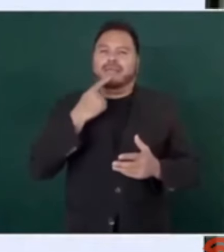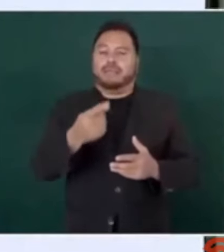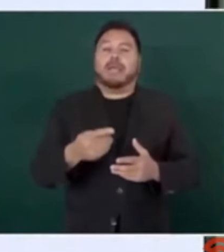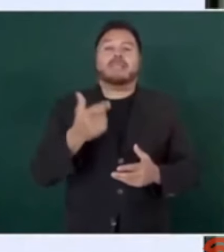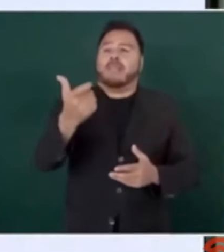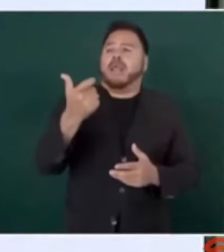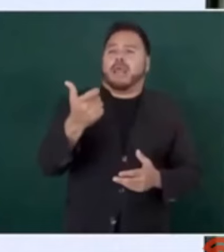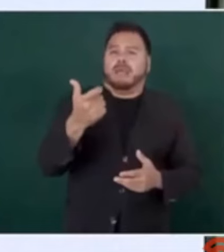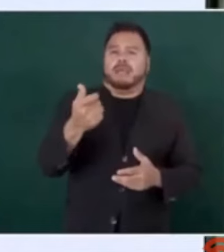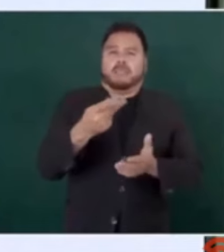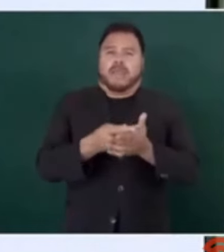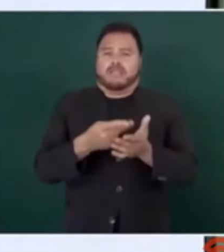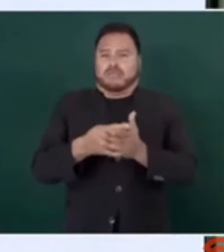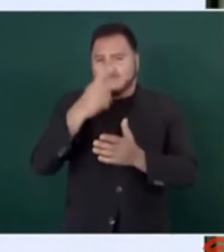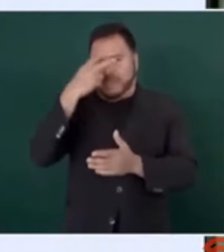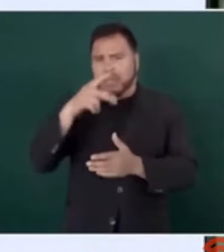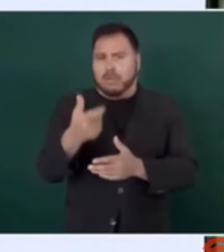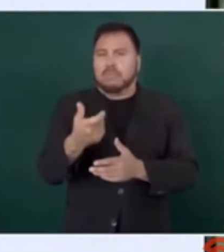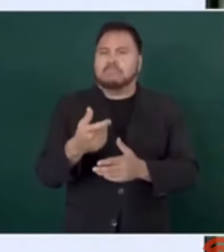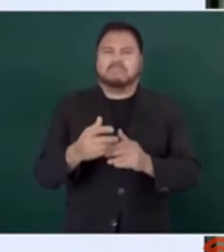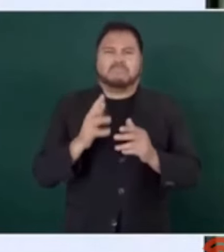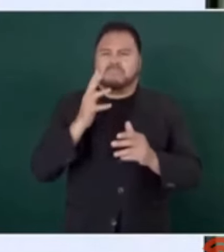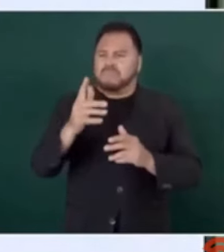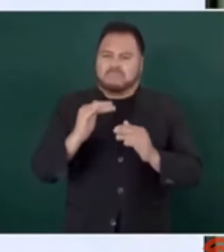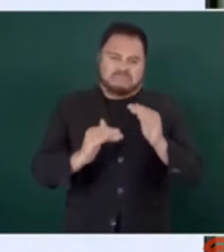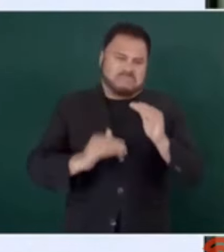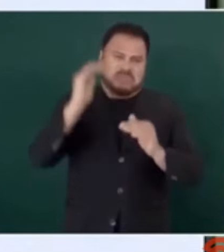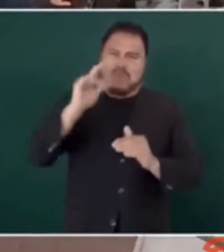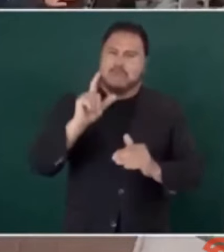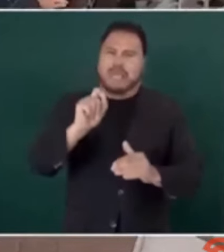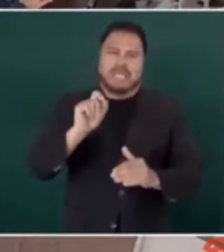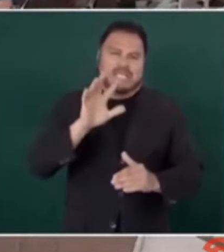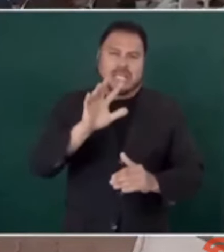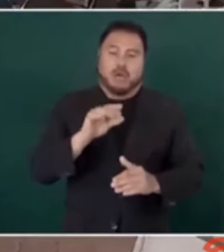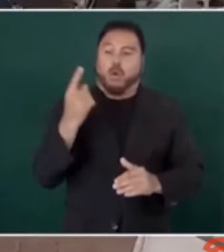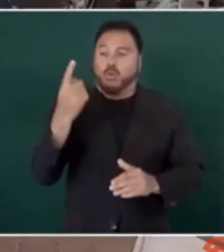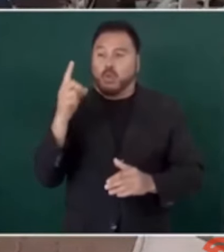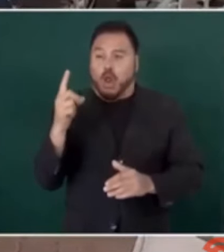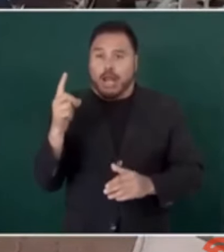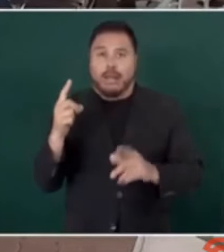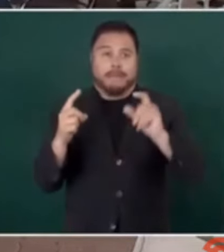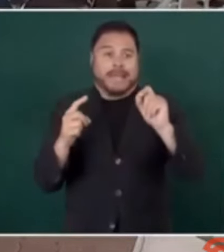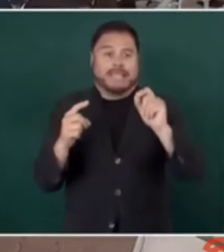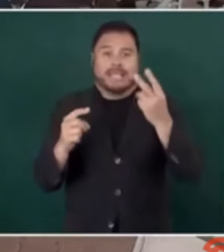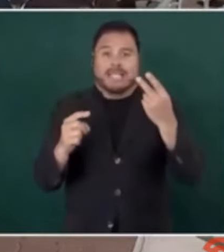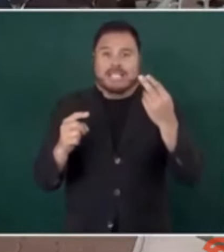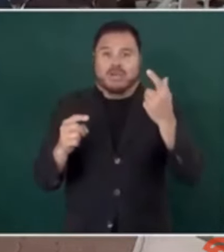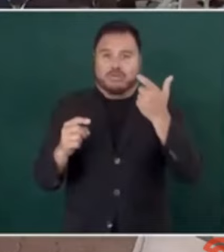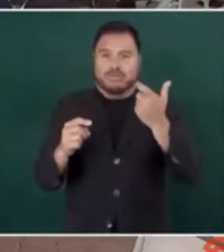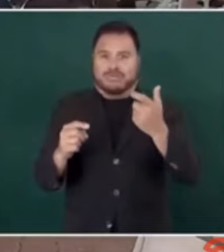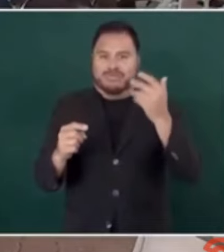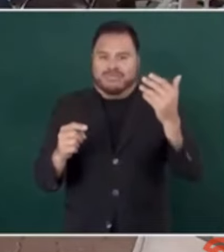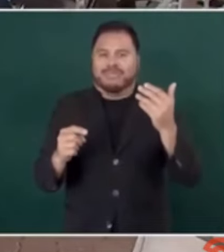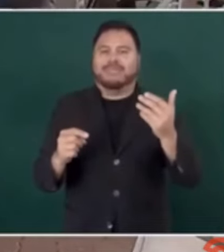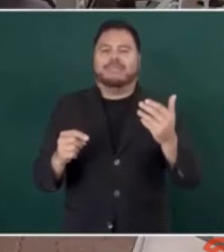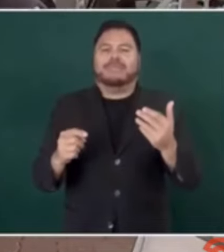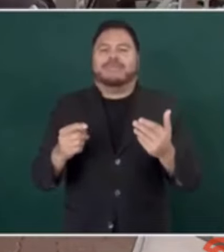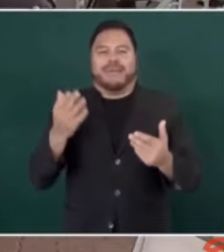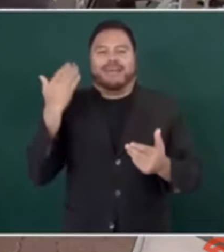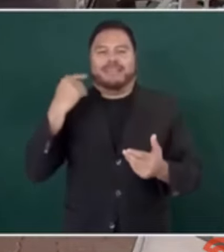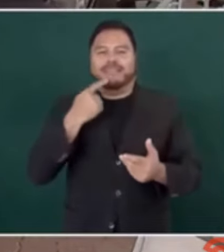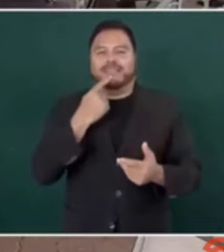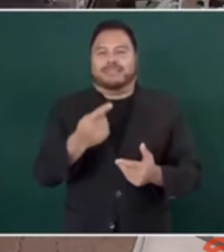25 por dólar. Y otro experto especialista en